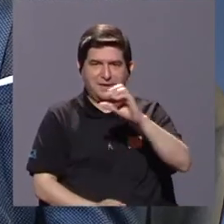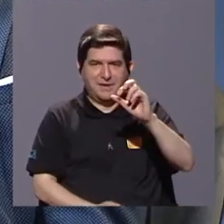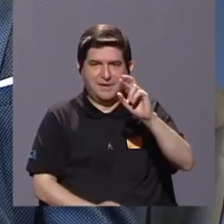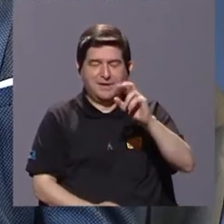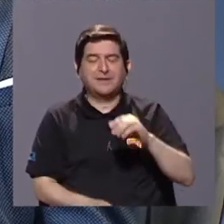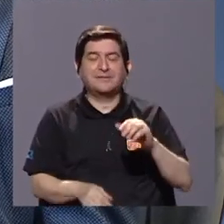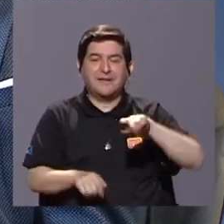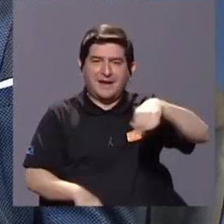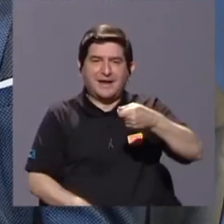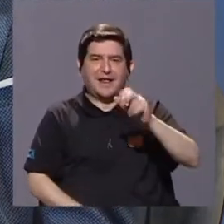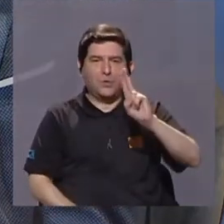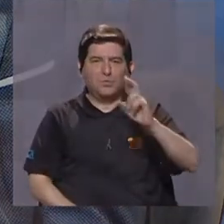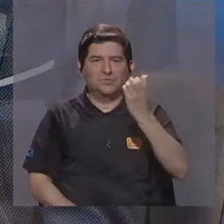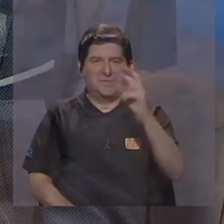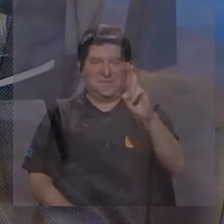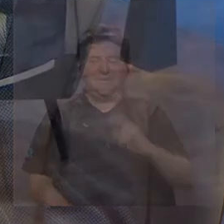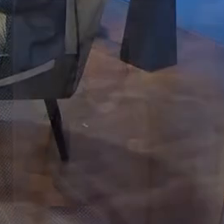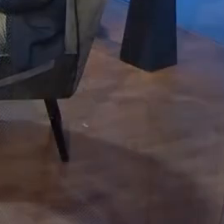canal UCR.